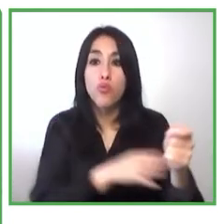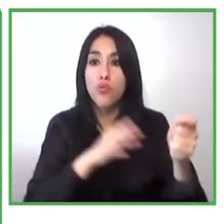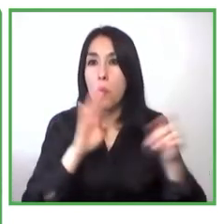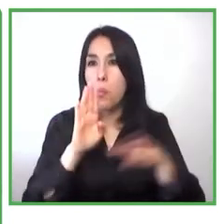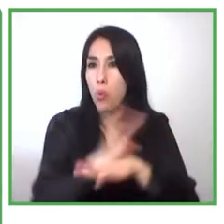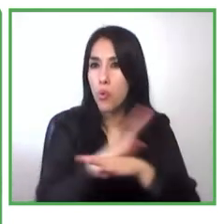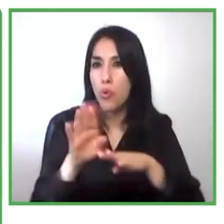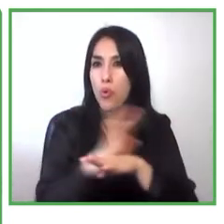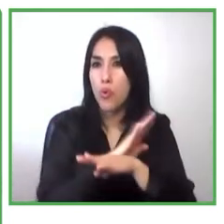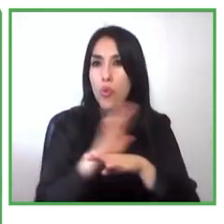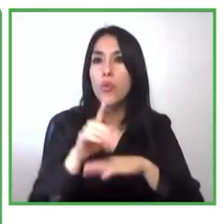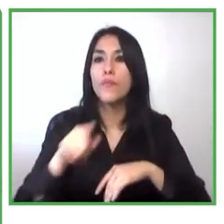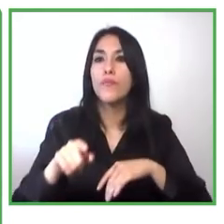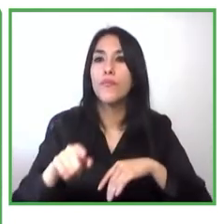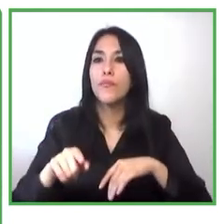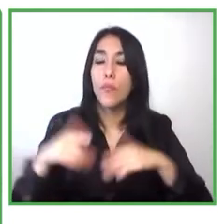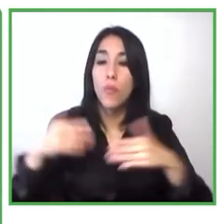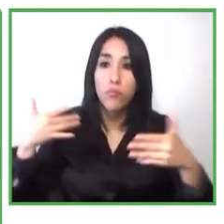permanente